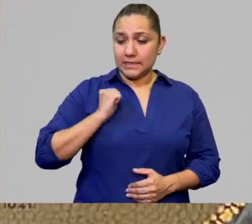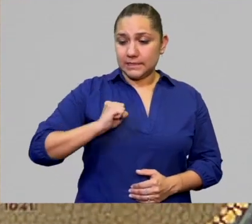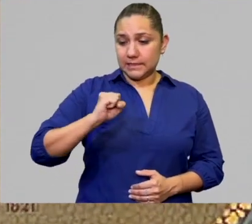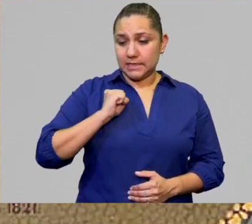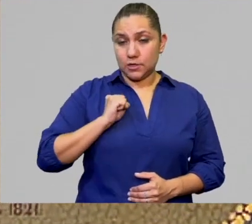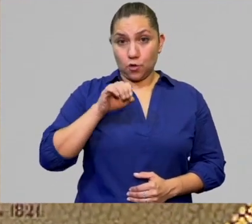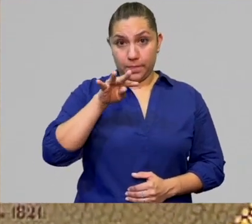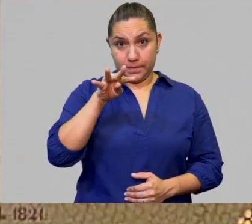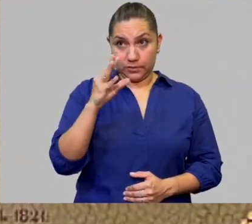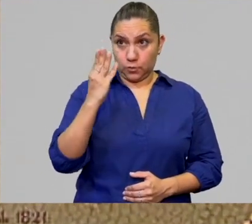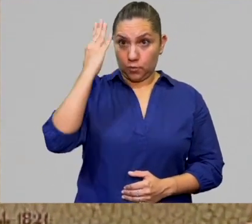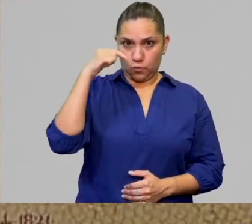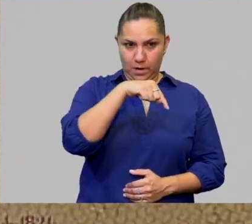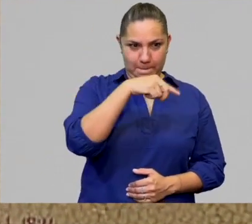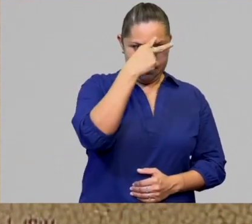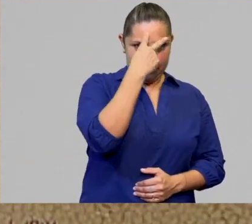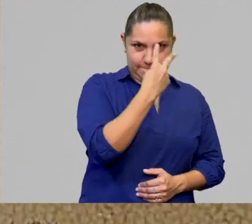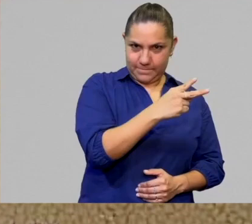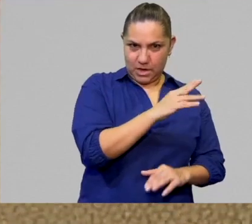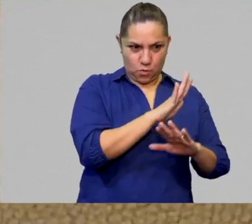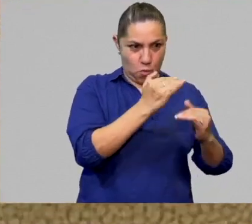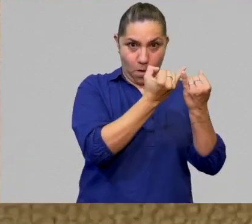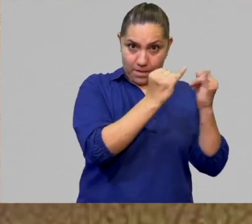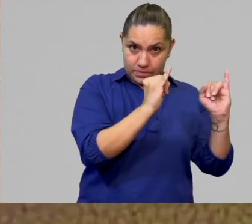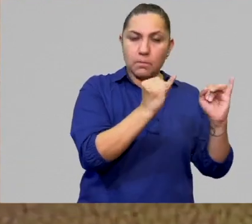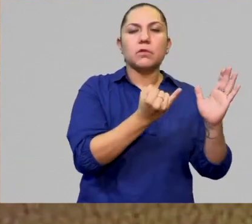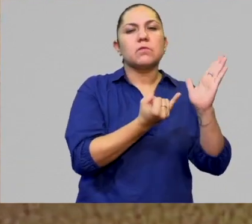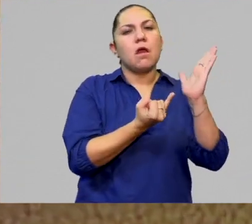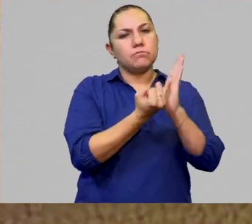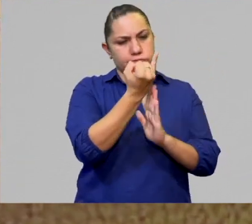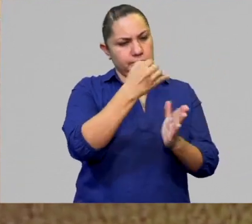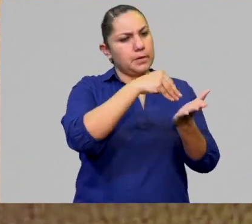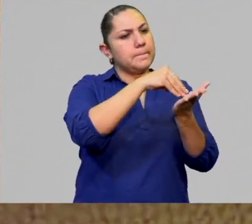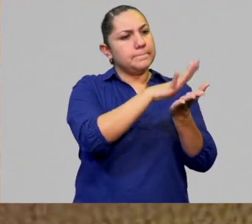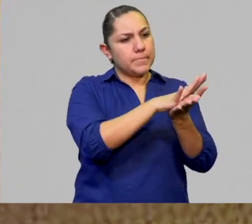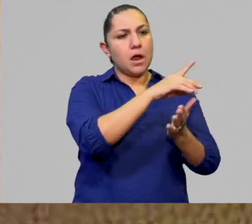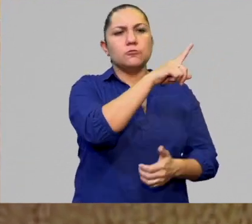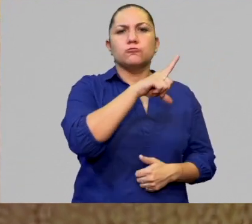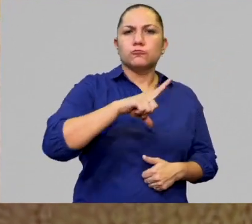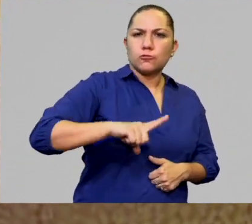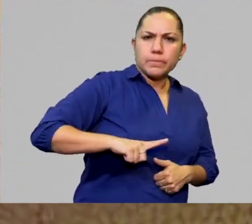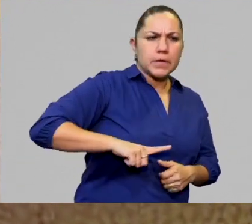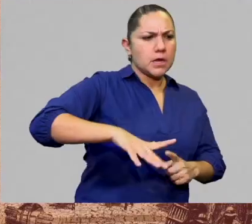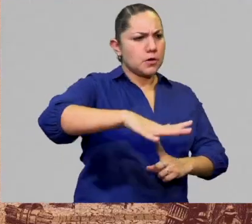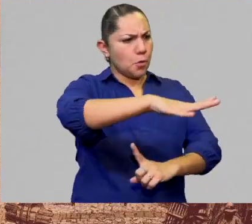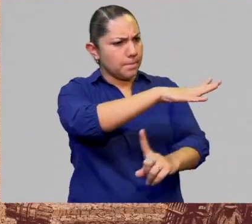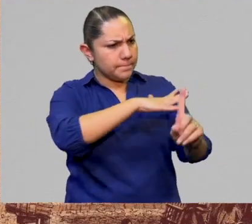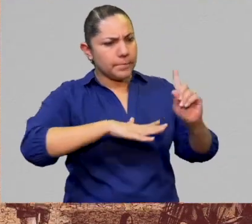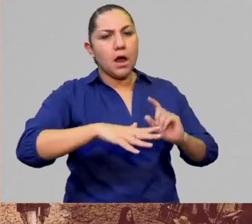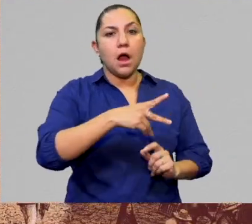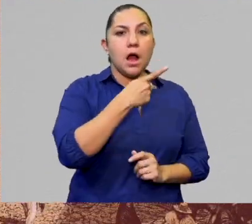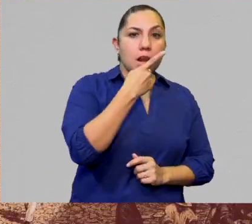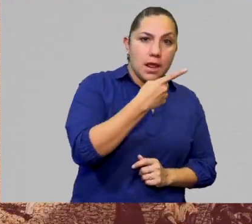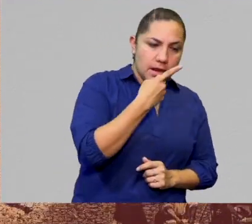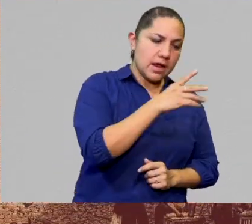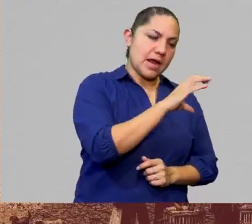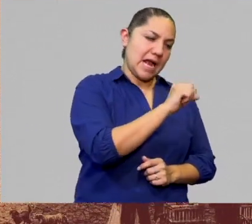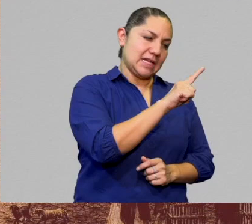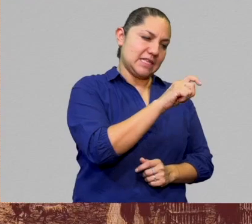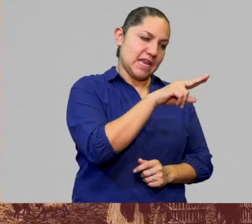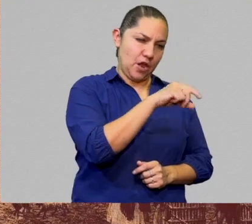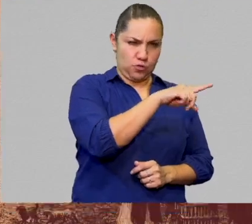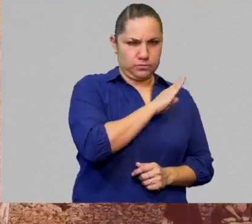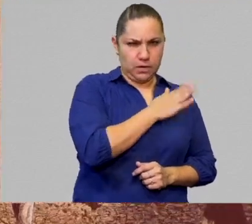En el siglo XIX, el México independiente determinó el uso del castellano como la lengua del Estado, a pesar de ser una lengua